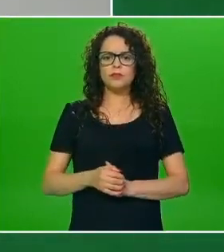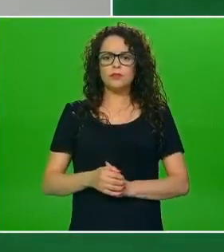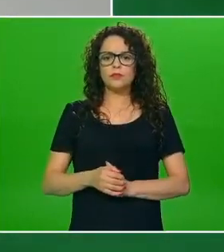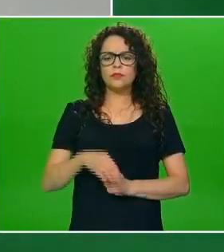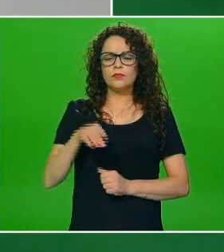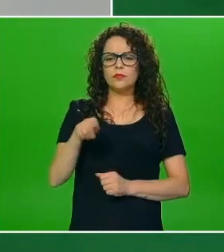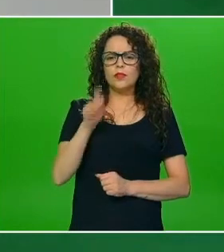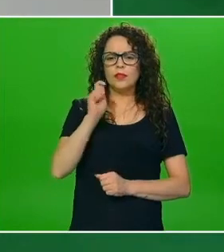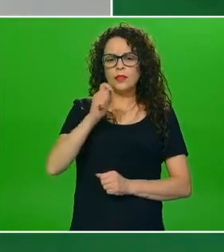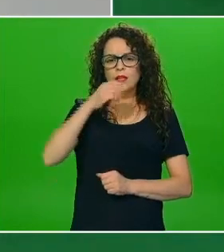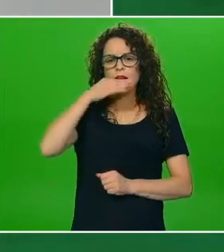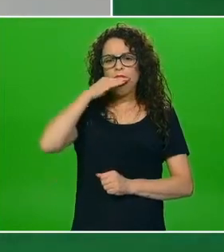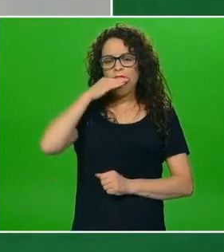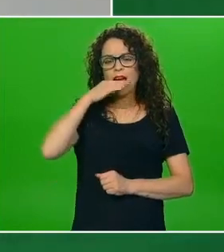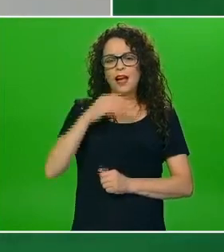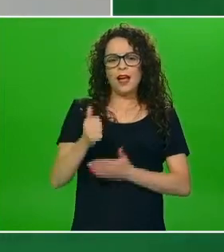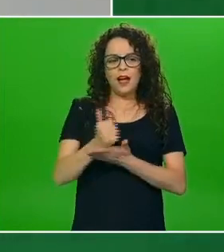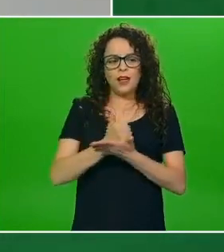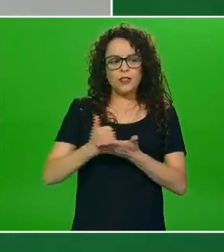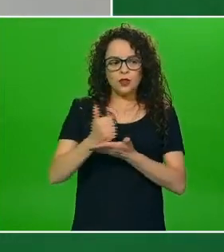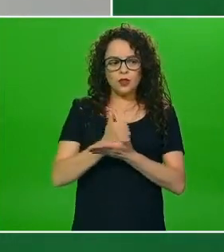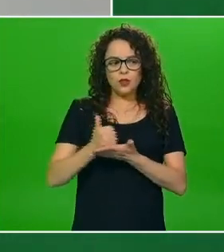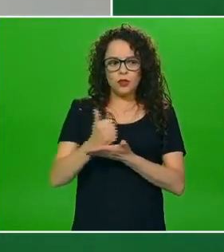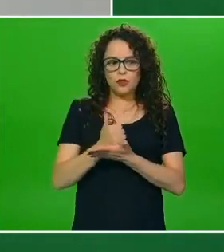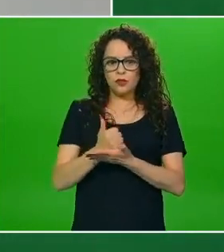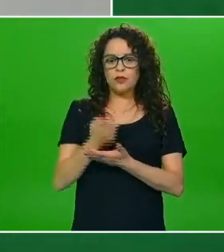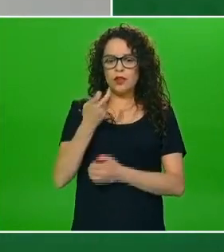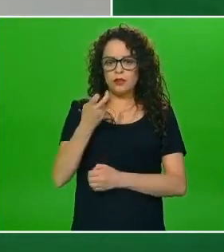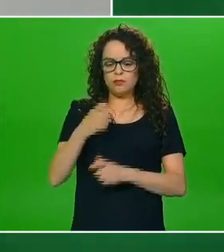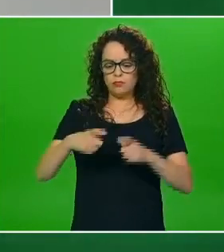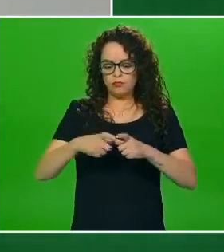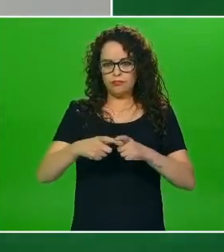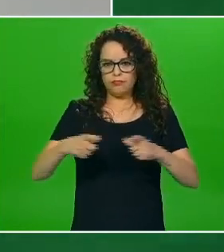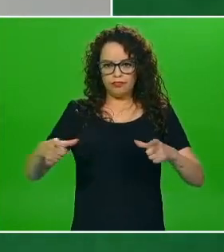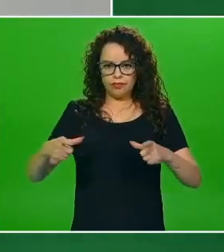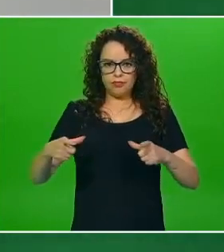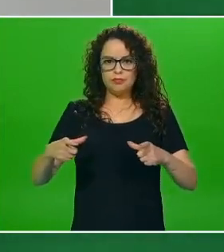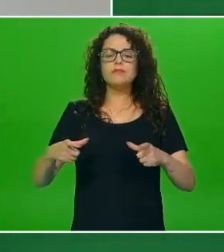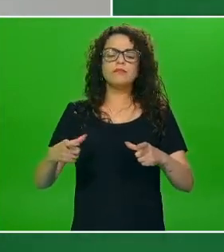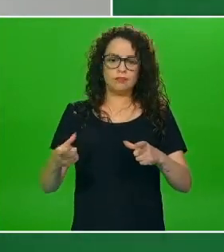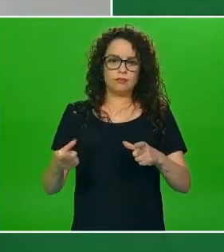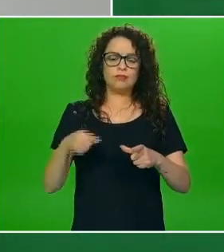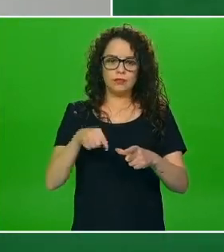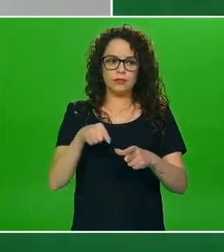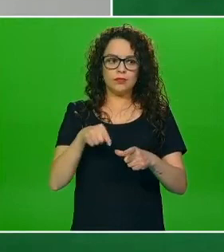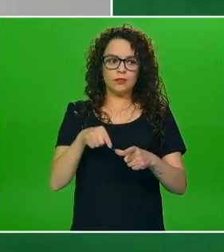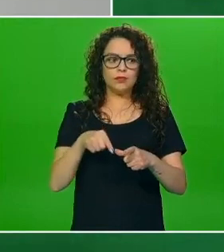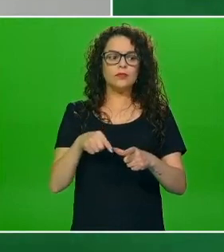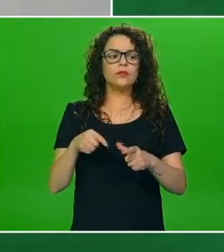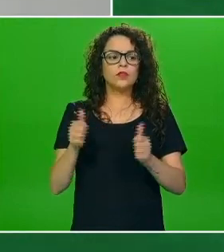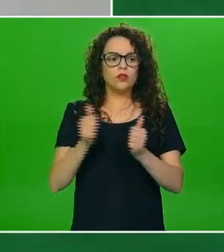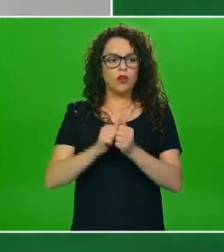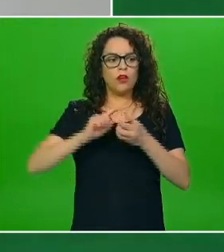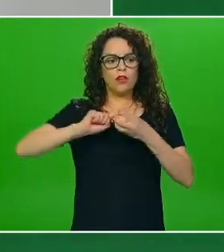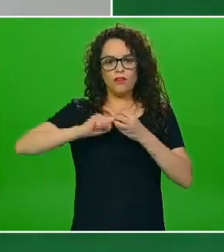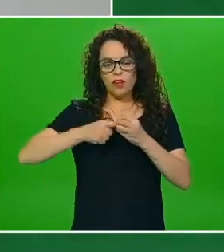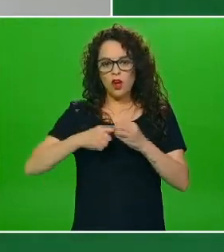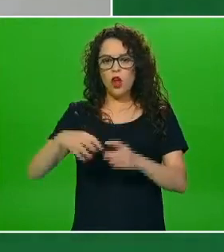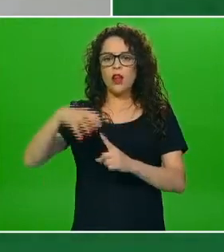verdad es lo que yo tenía disponible en mi casa la cantidad sería más o menos esta con frijolitos